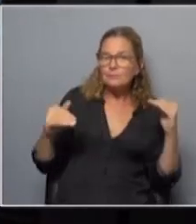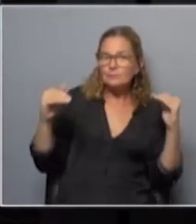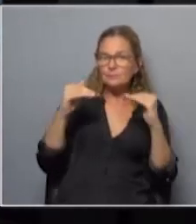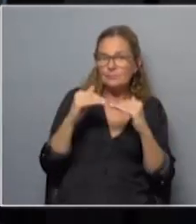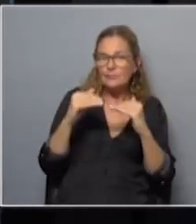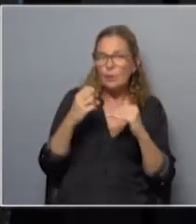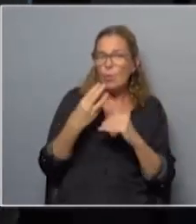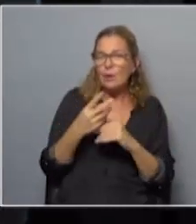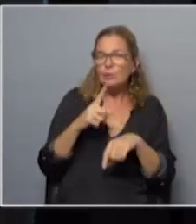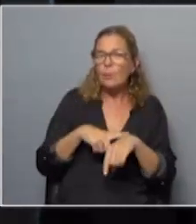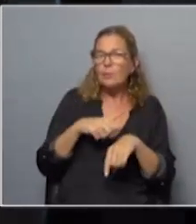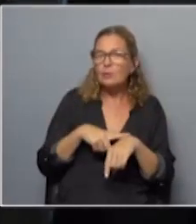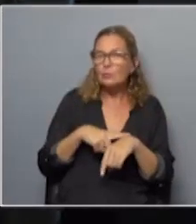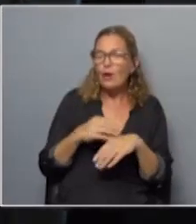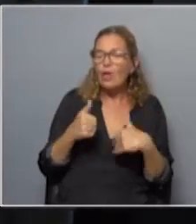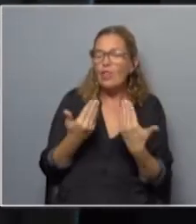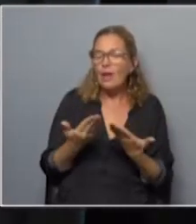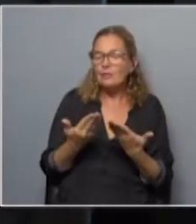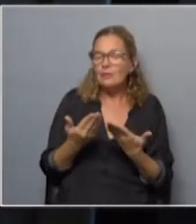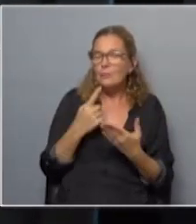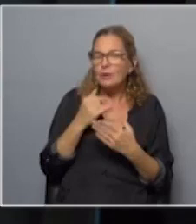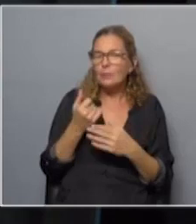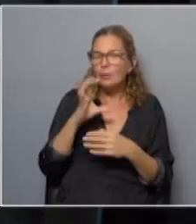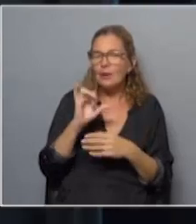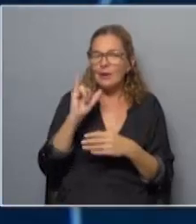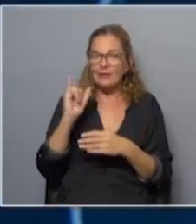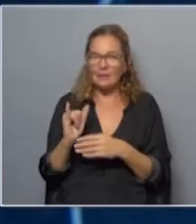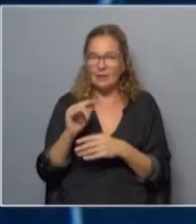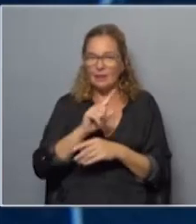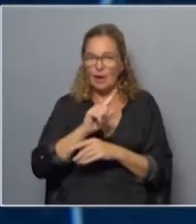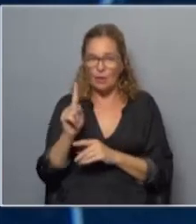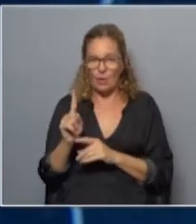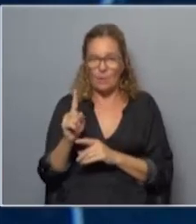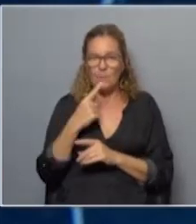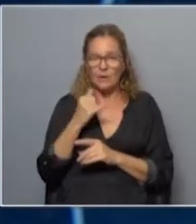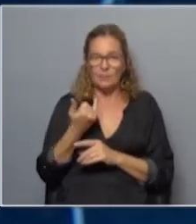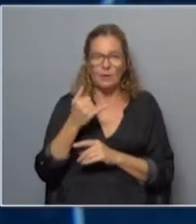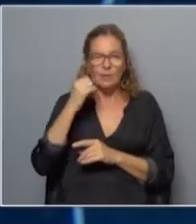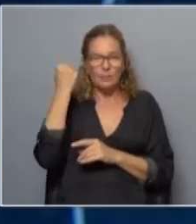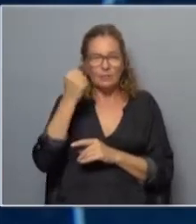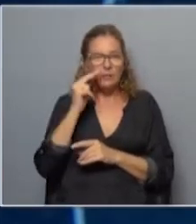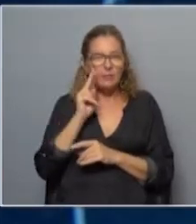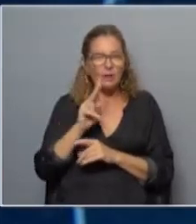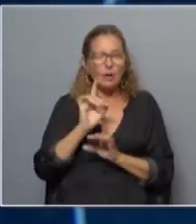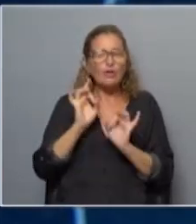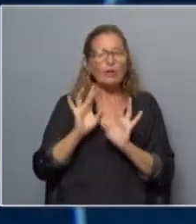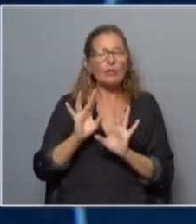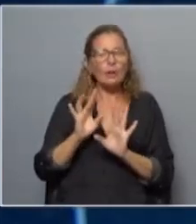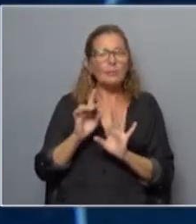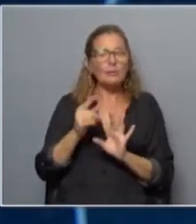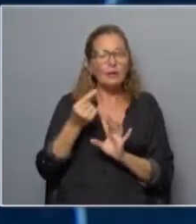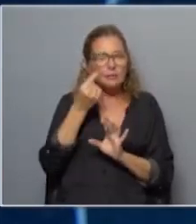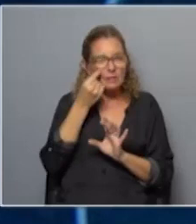equilibrio es decir cuántos minutos se le otorga a el sí cuántos minutos se le otorga al no es importante ver que no solamente tomamos los